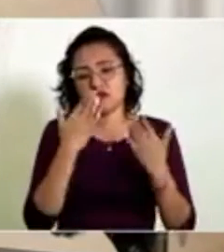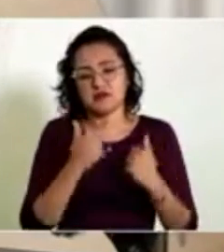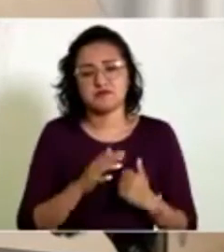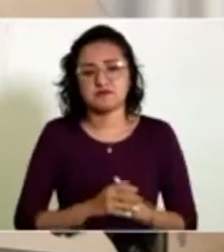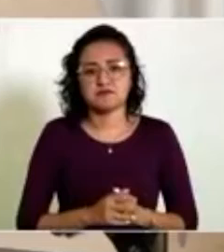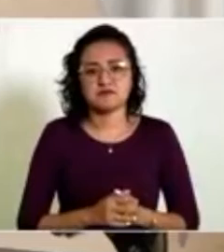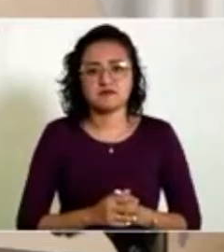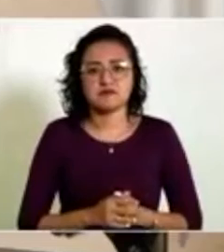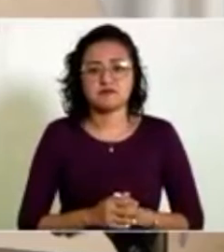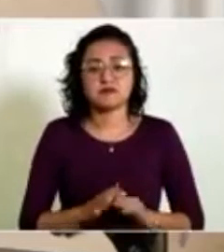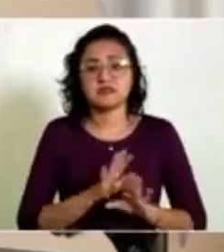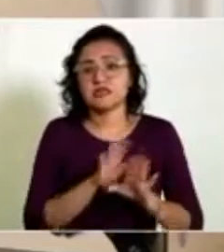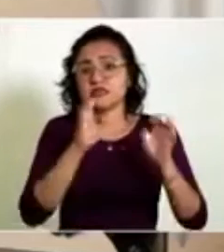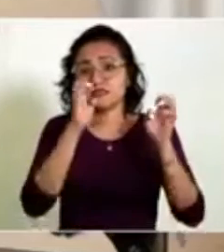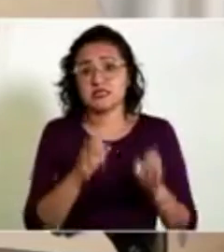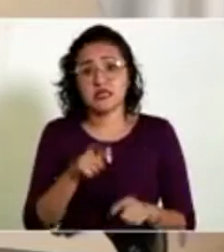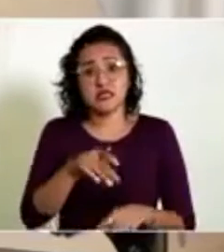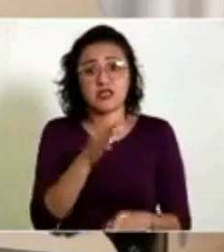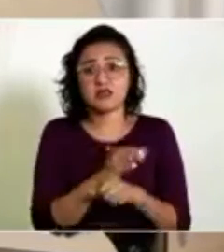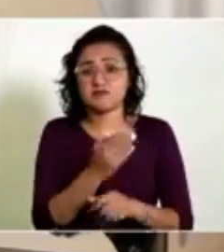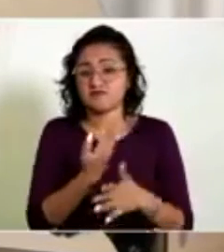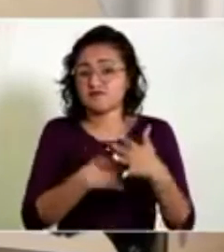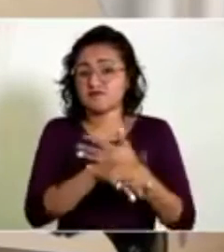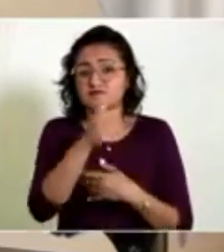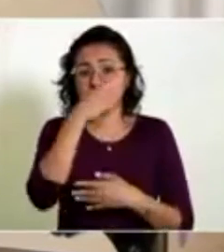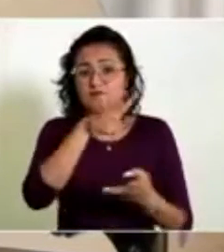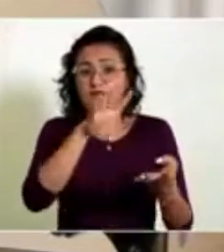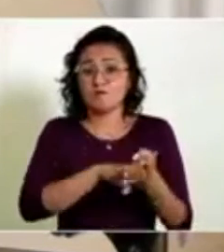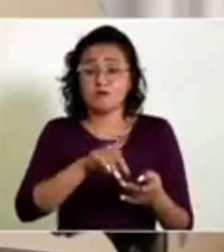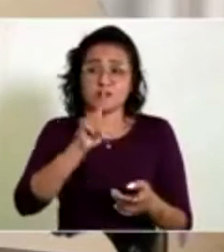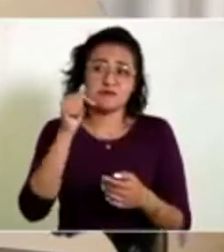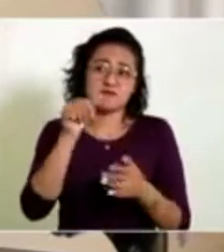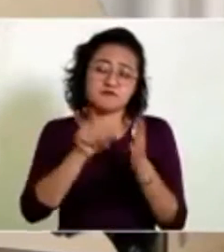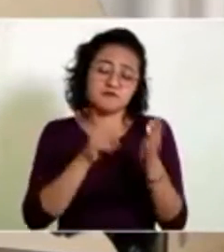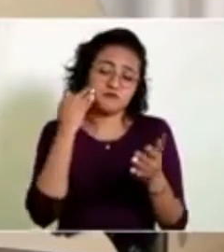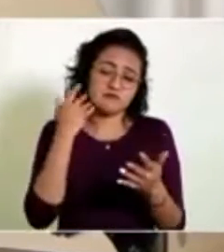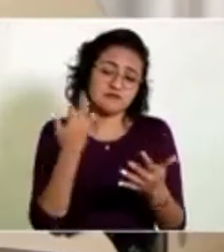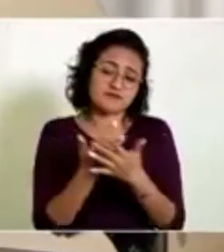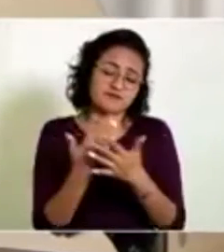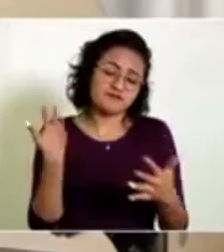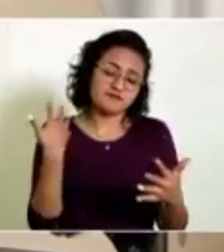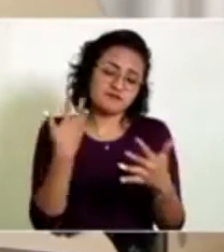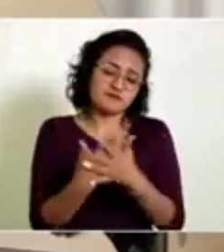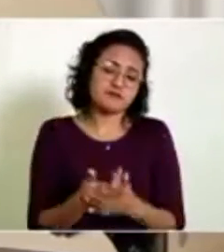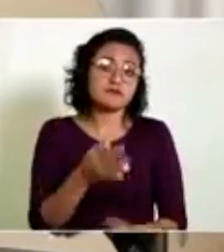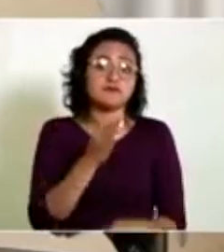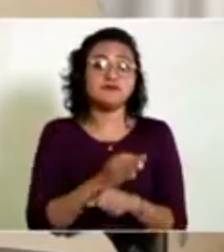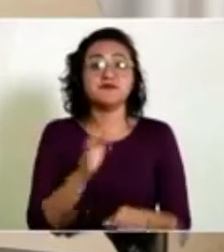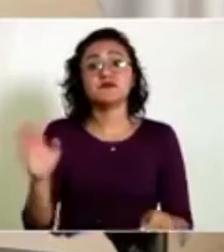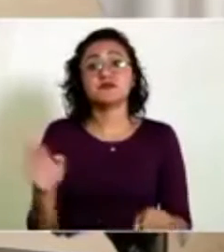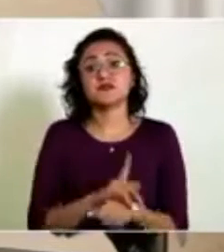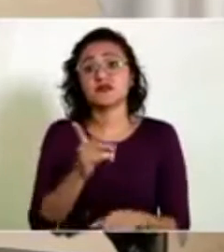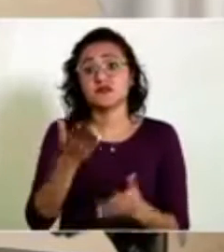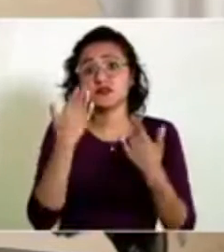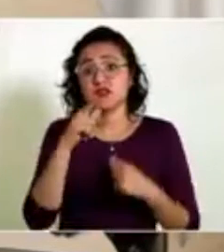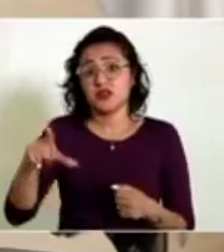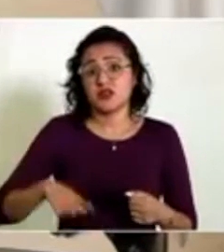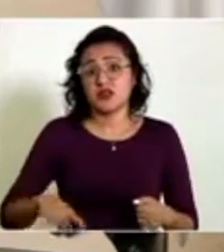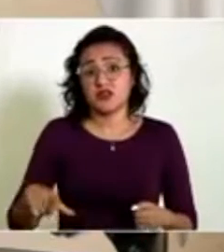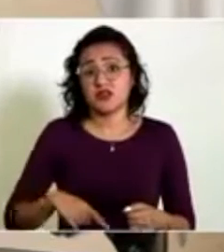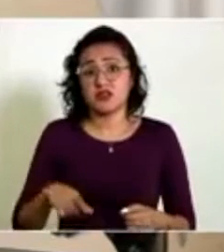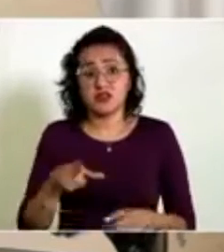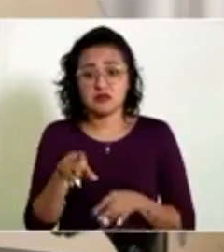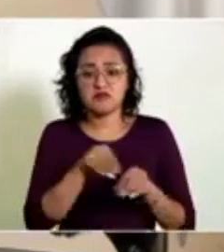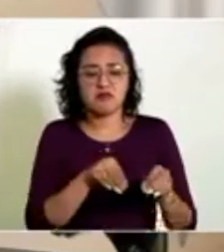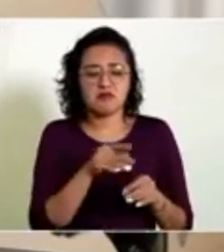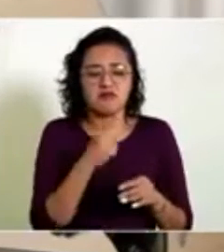Y ya está a punto de judicializarse después de meses, porque eso hubiera habido el interés del gobierno de que